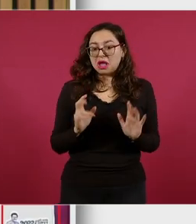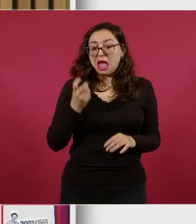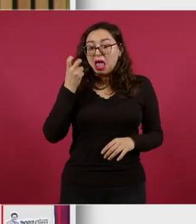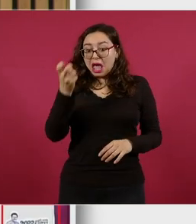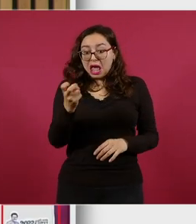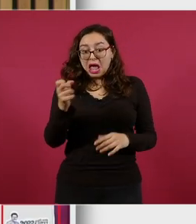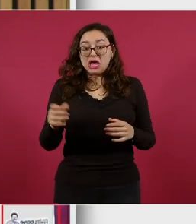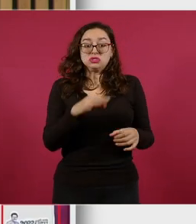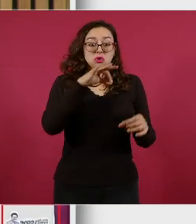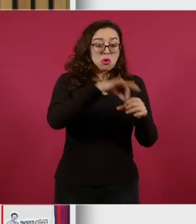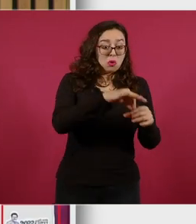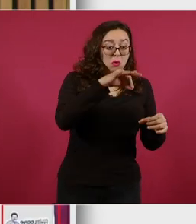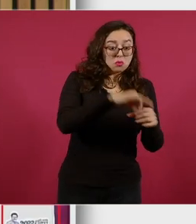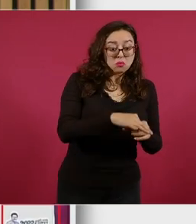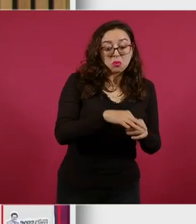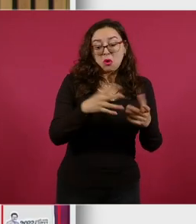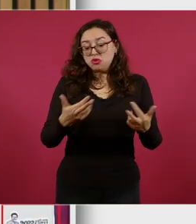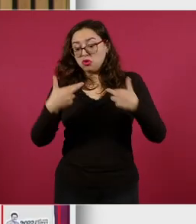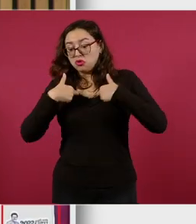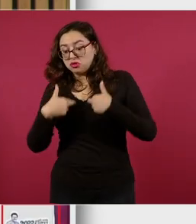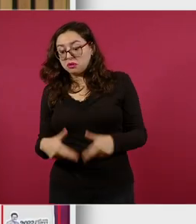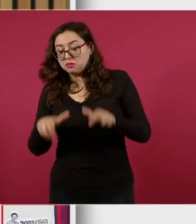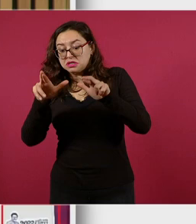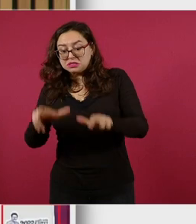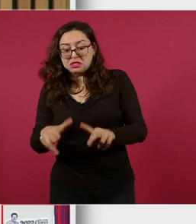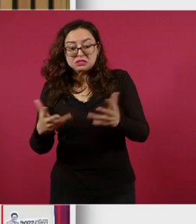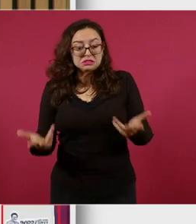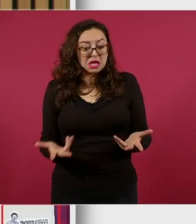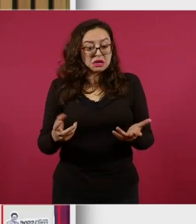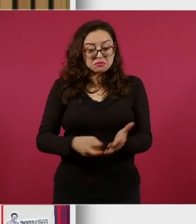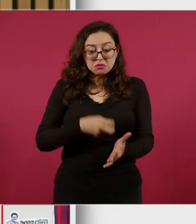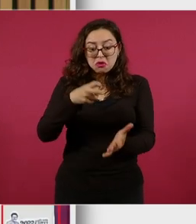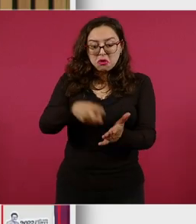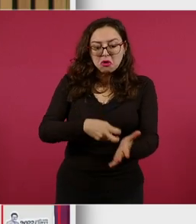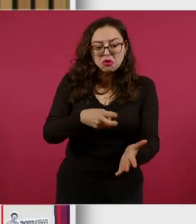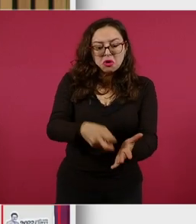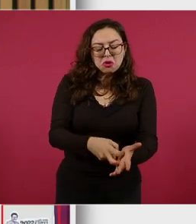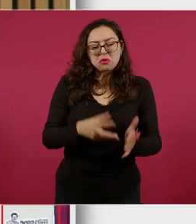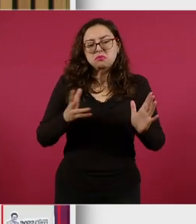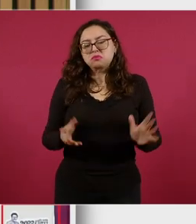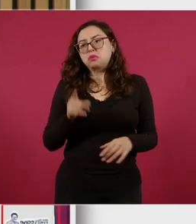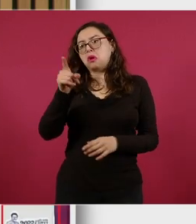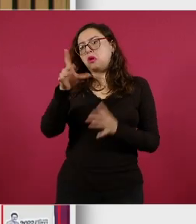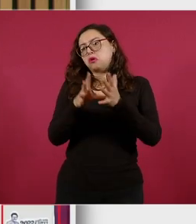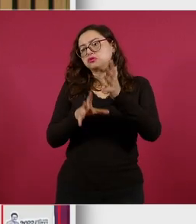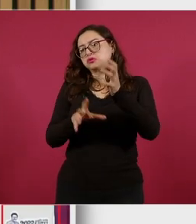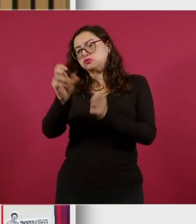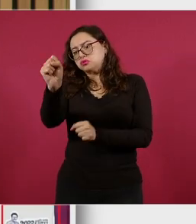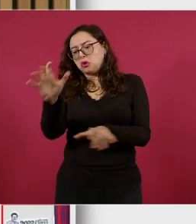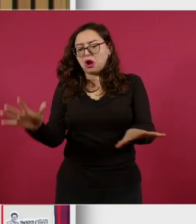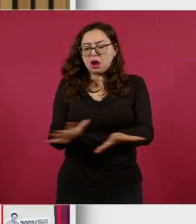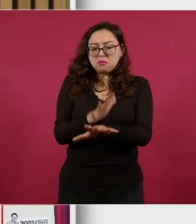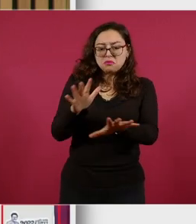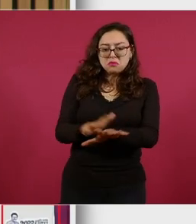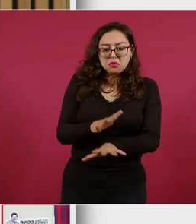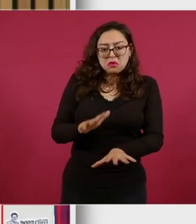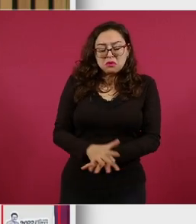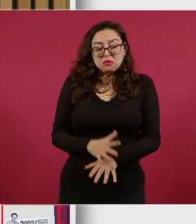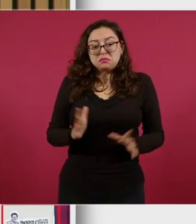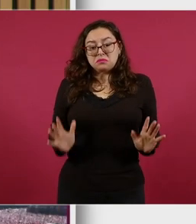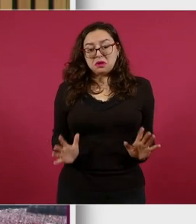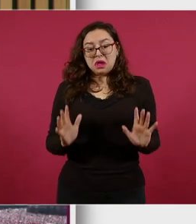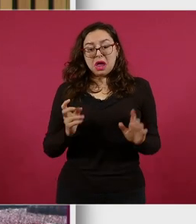la distorsión entre voto popular y presencia parlamentaria está en las manos precisamente del constituyente permanente. Así lo reclamó la izquierda